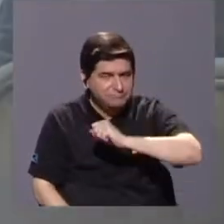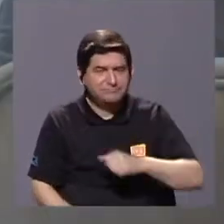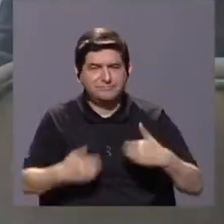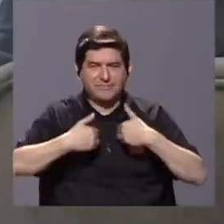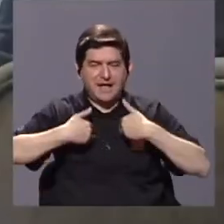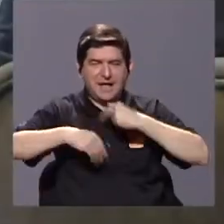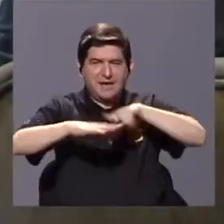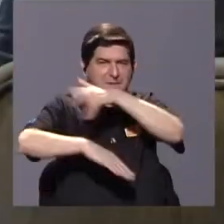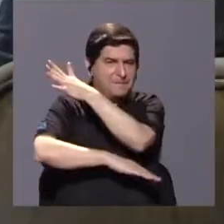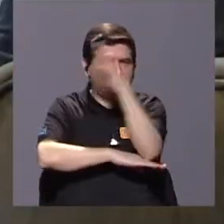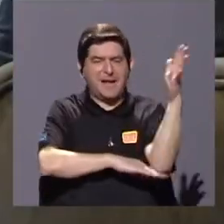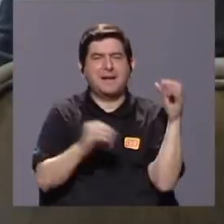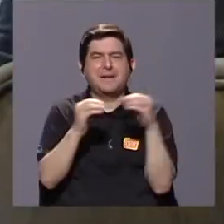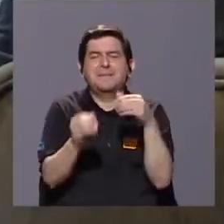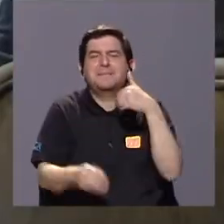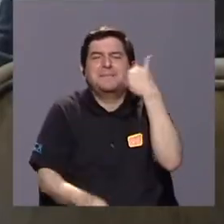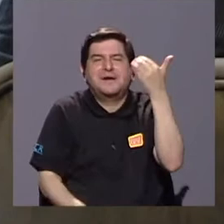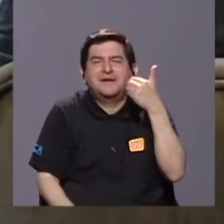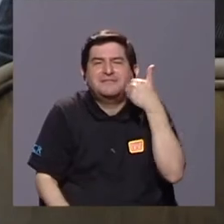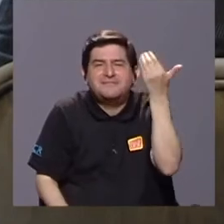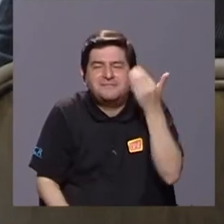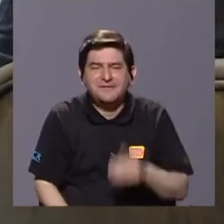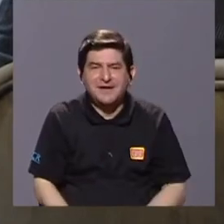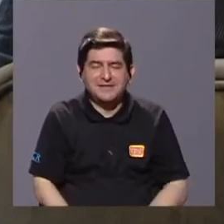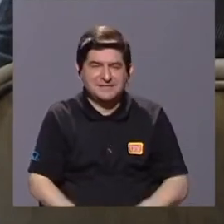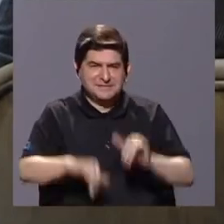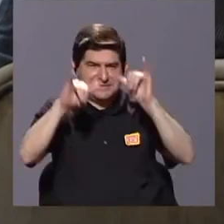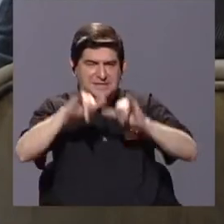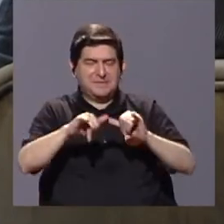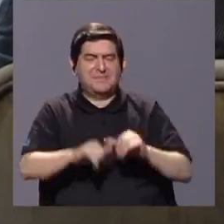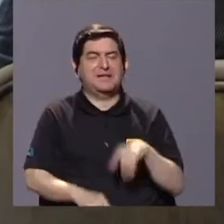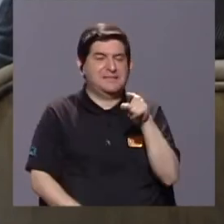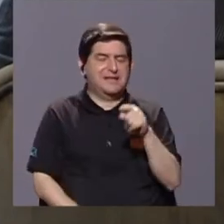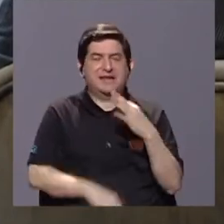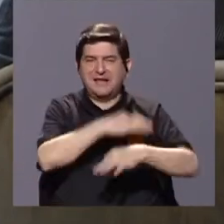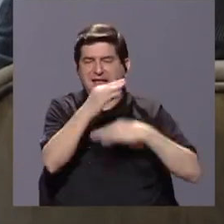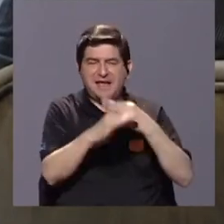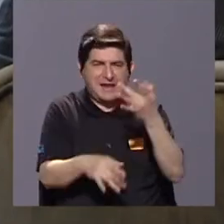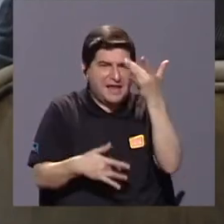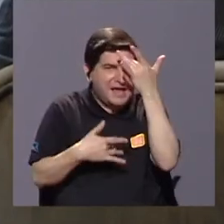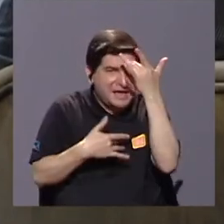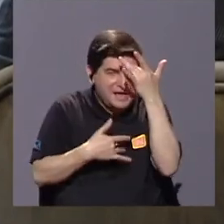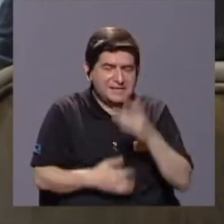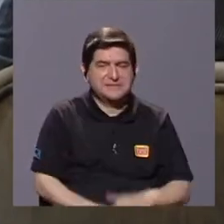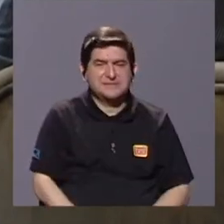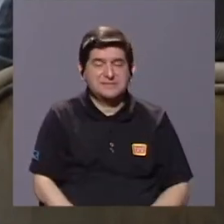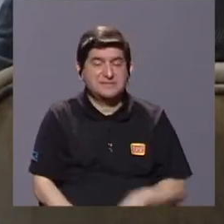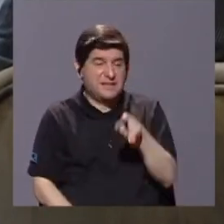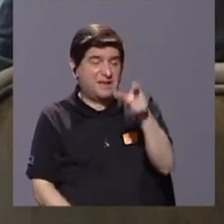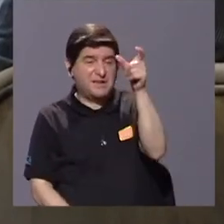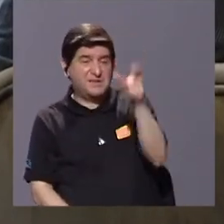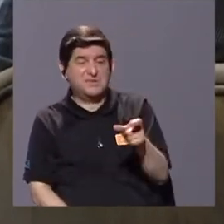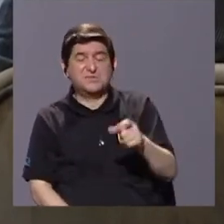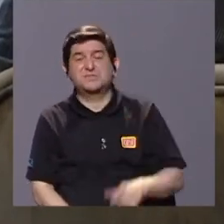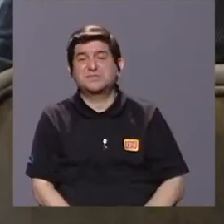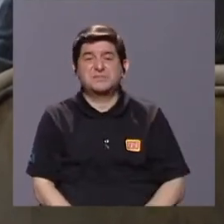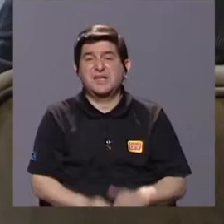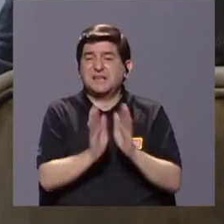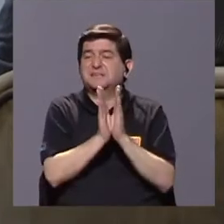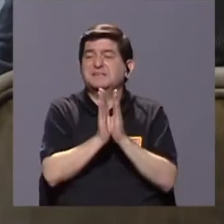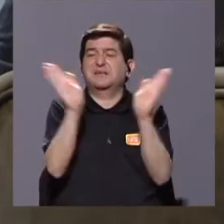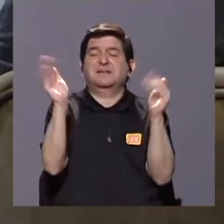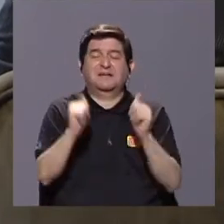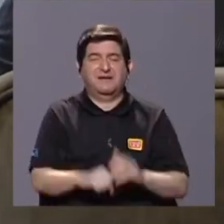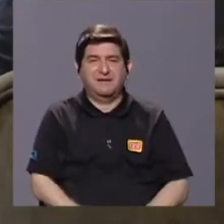silvestres más propensos a ser hospederos de enfermedades zoonóticas son individuos que generalmente son especies generalistas.